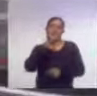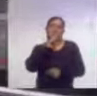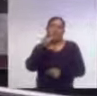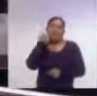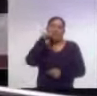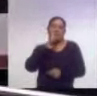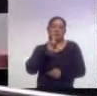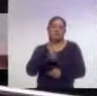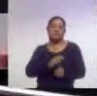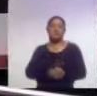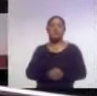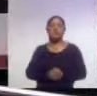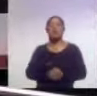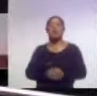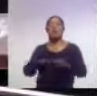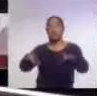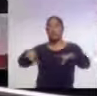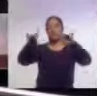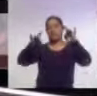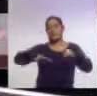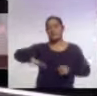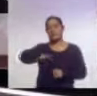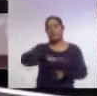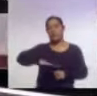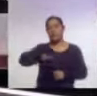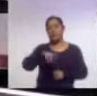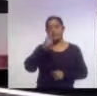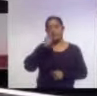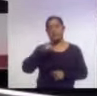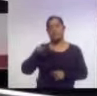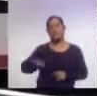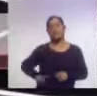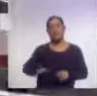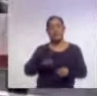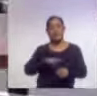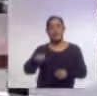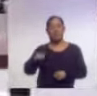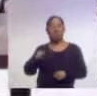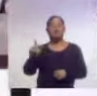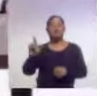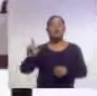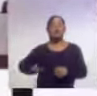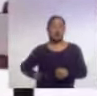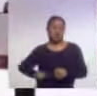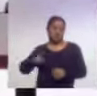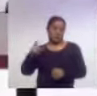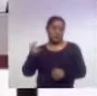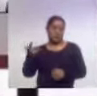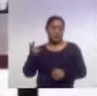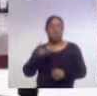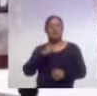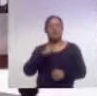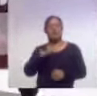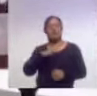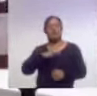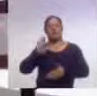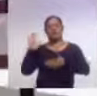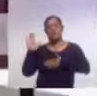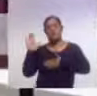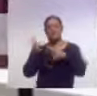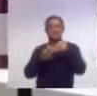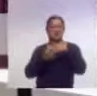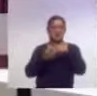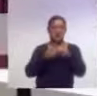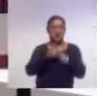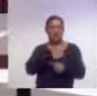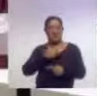En patio central de Palacio de Gobierno, Marco Mena destacó que en su gobierno se tiene la tarea, el deber y el compromiso de hacer